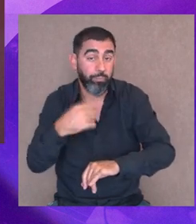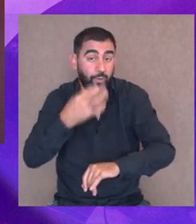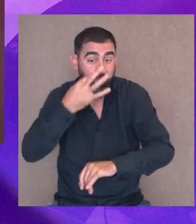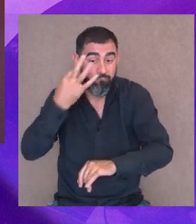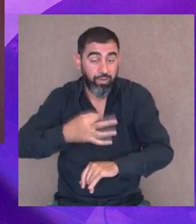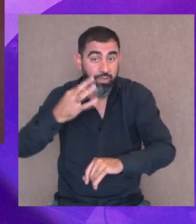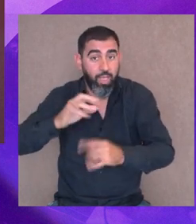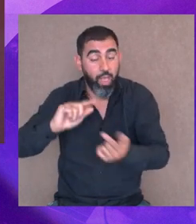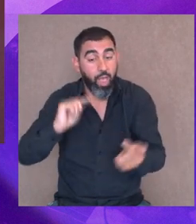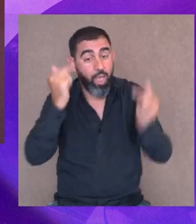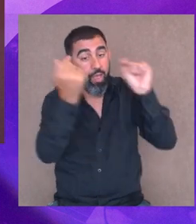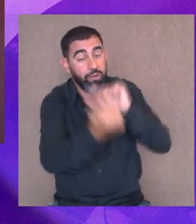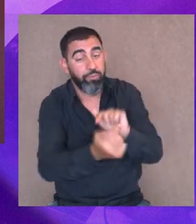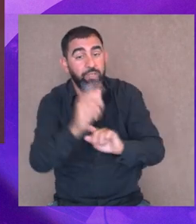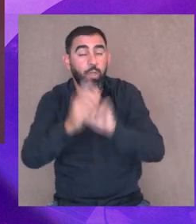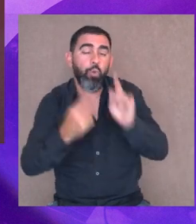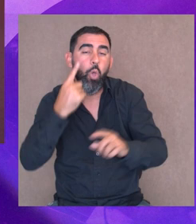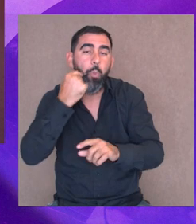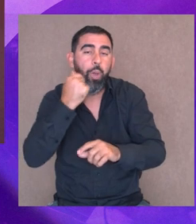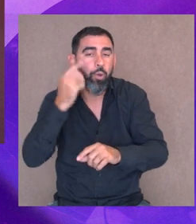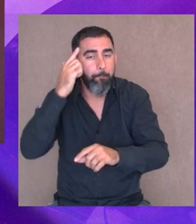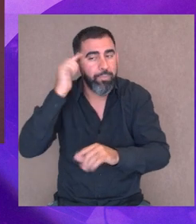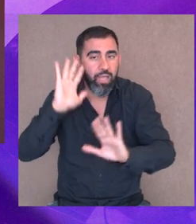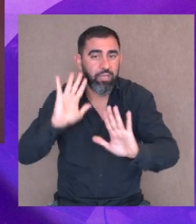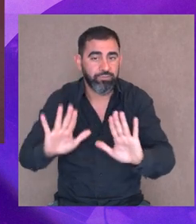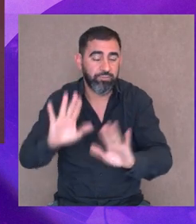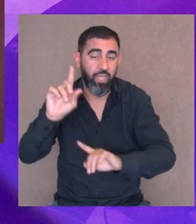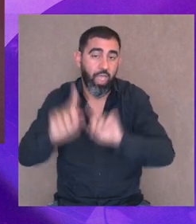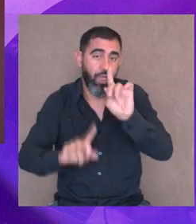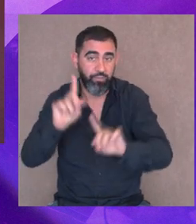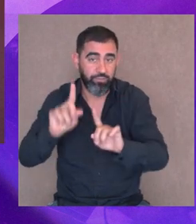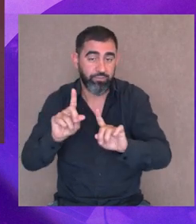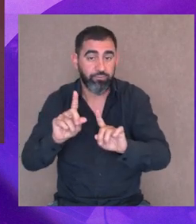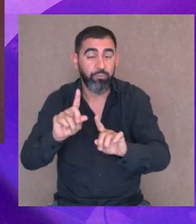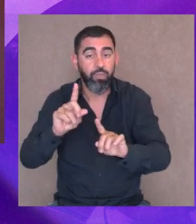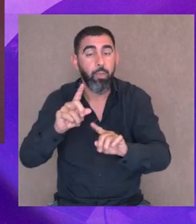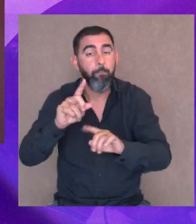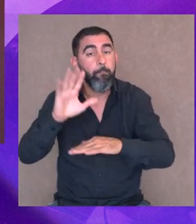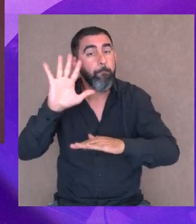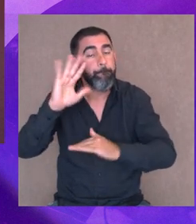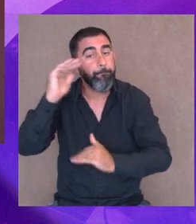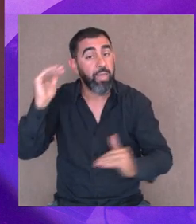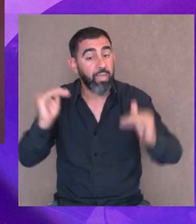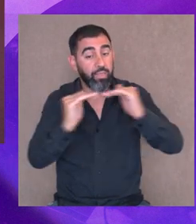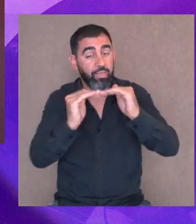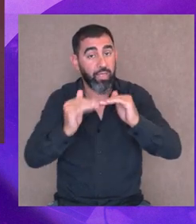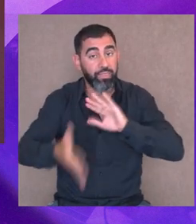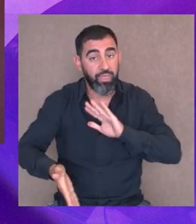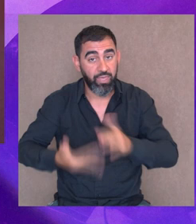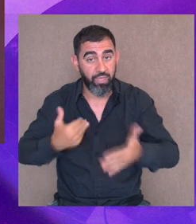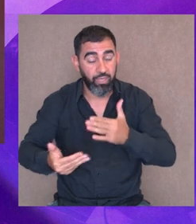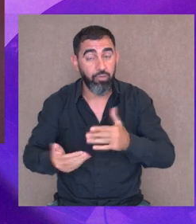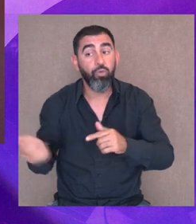en realidad, contrariamente incluso a lo que muchos varones piensan, afortunadamente no todos, una mayor equidad de